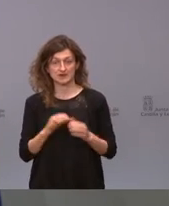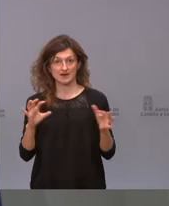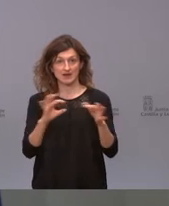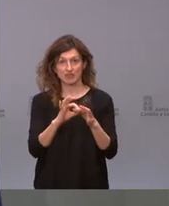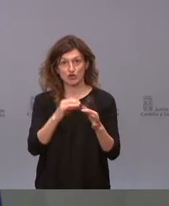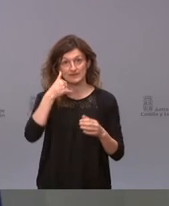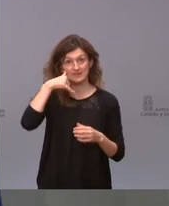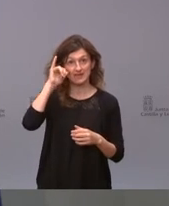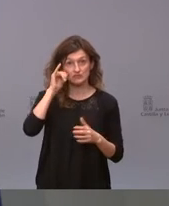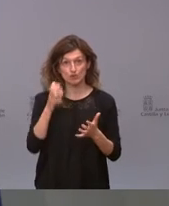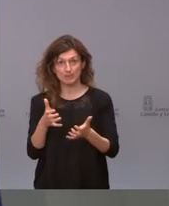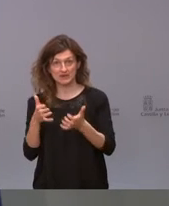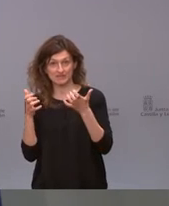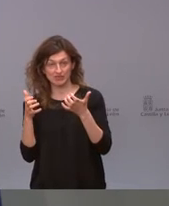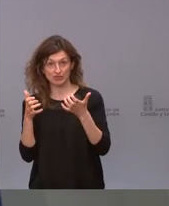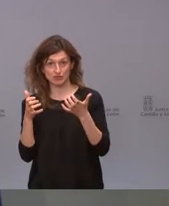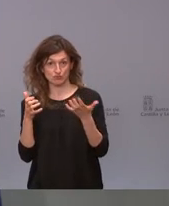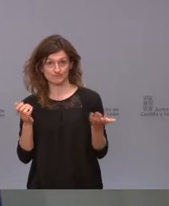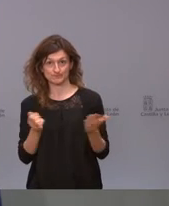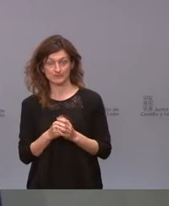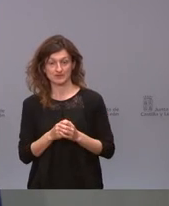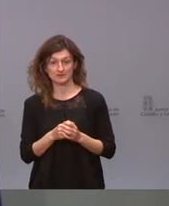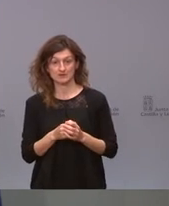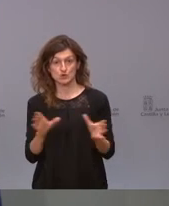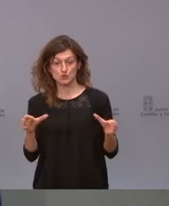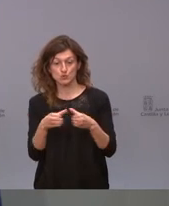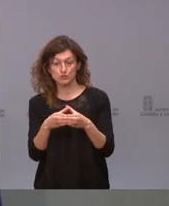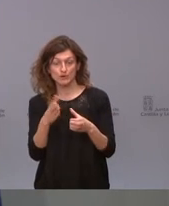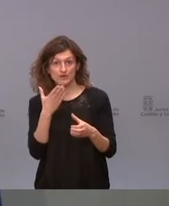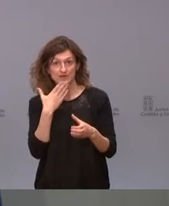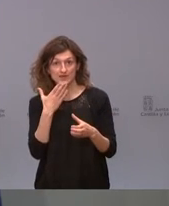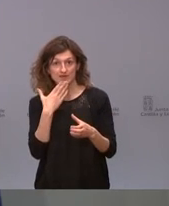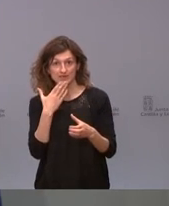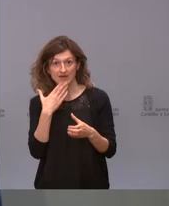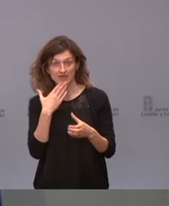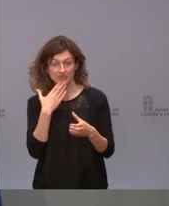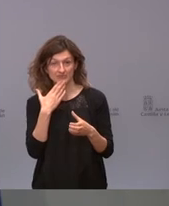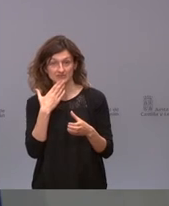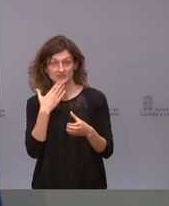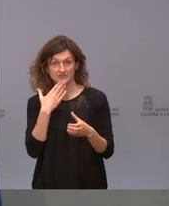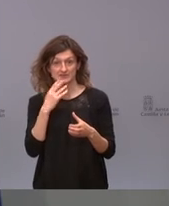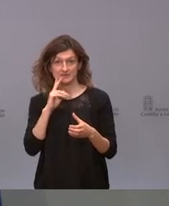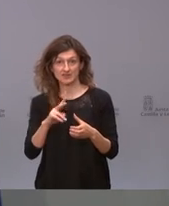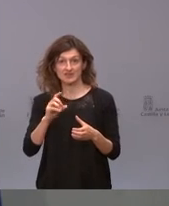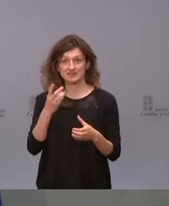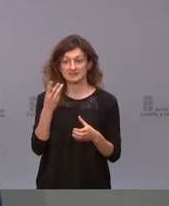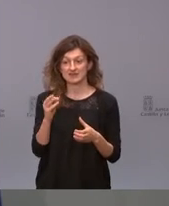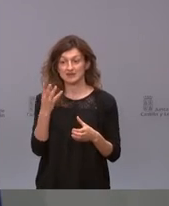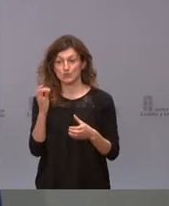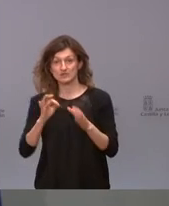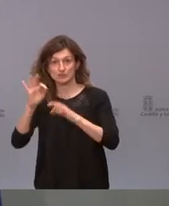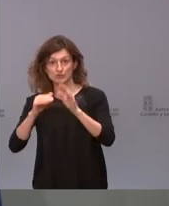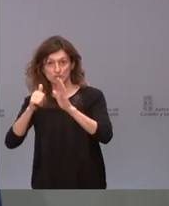es evidentemente muy superior en aquellos grupos de edad en los cuales la letalidad supera el 12 el 15 hasta el 30 el 40%